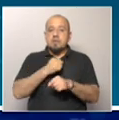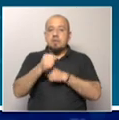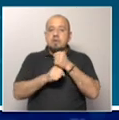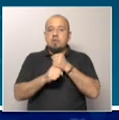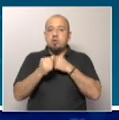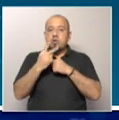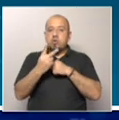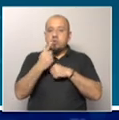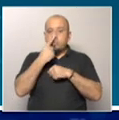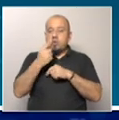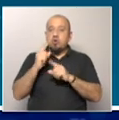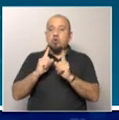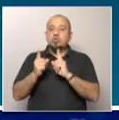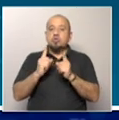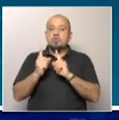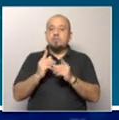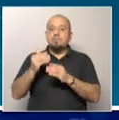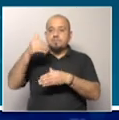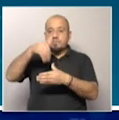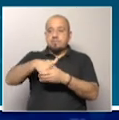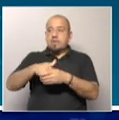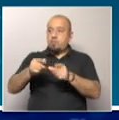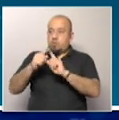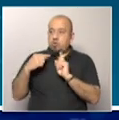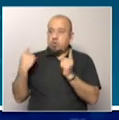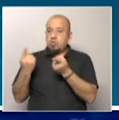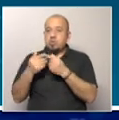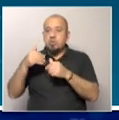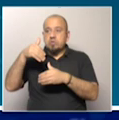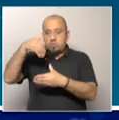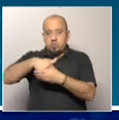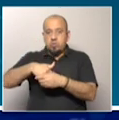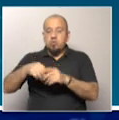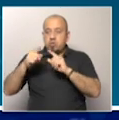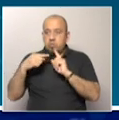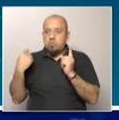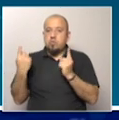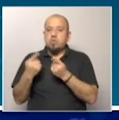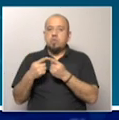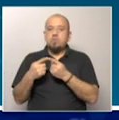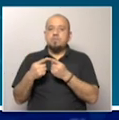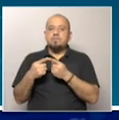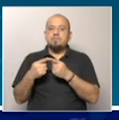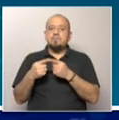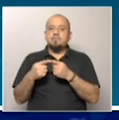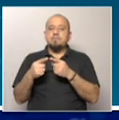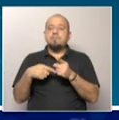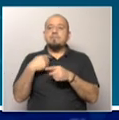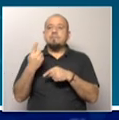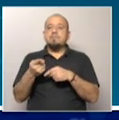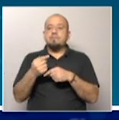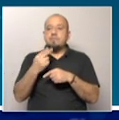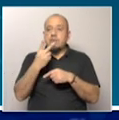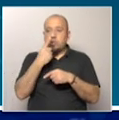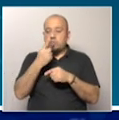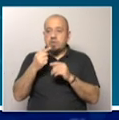Fue creada con el voto de todos los partidos, fue votada por unanimidad y luego fue reformada en el